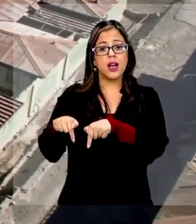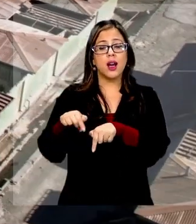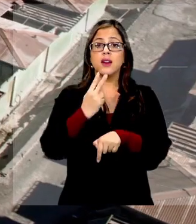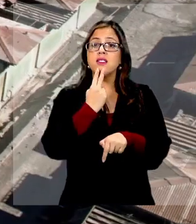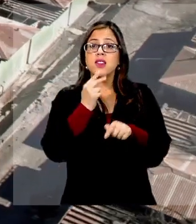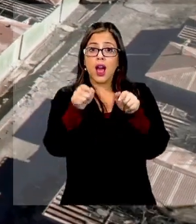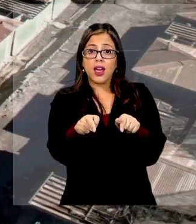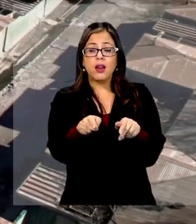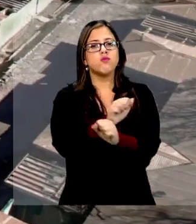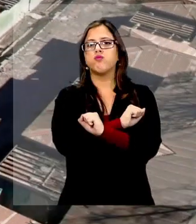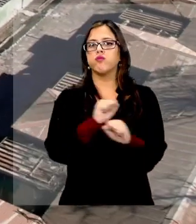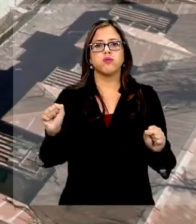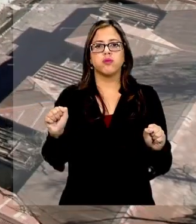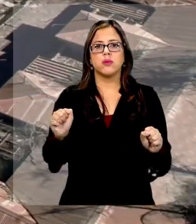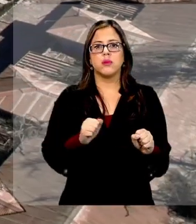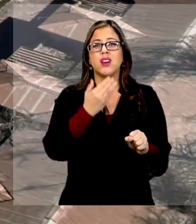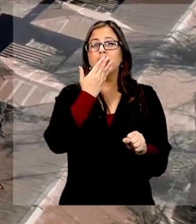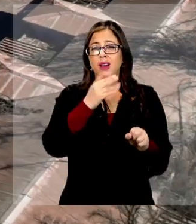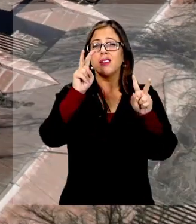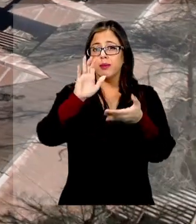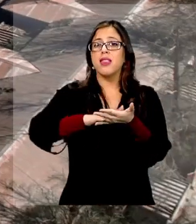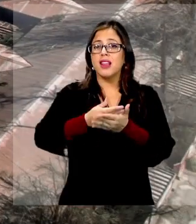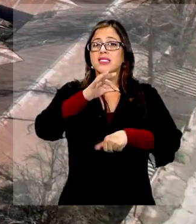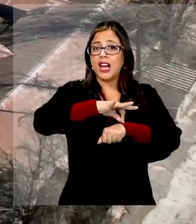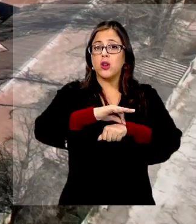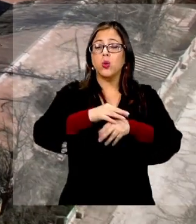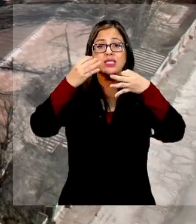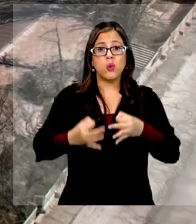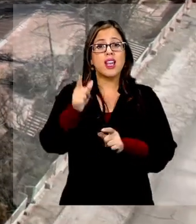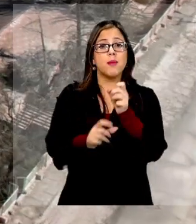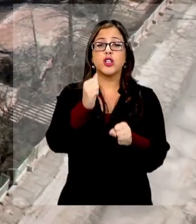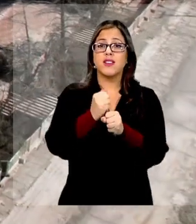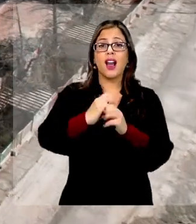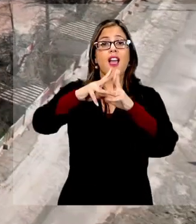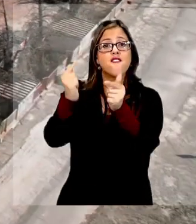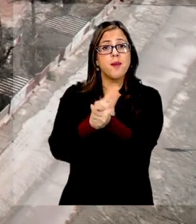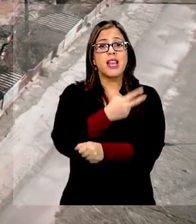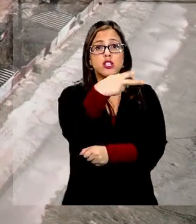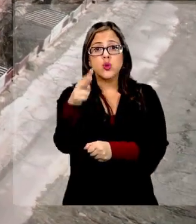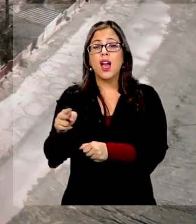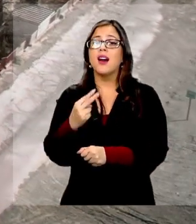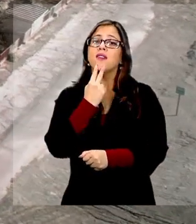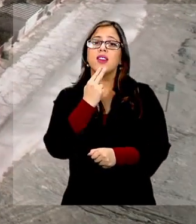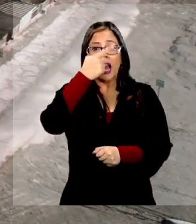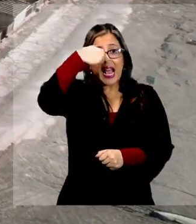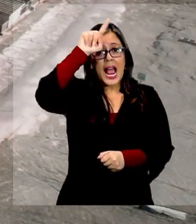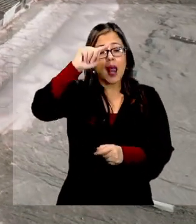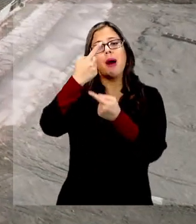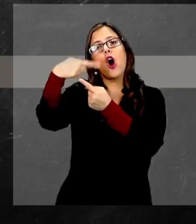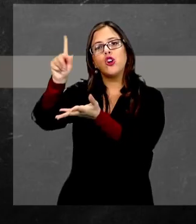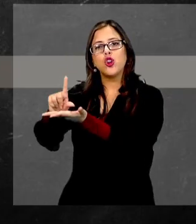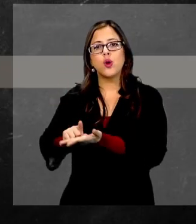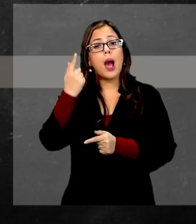nadie puede vivir en Chuquicamata, ya que es mejor por salud y seguridad que las y los trabajadores y sus familias vivan en Calama u otros